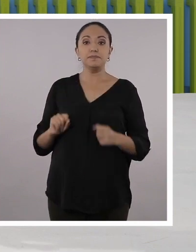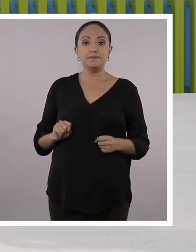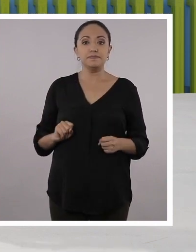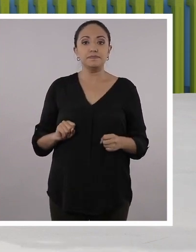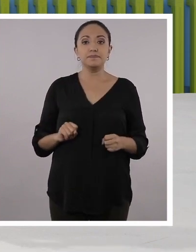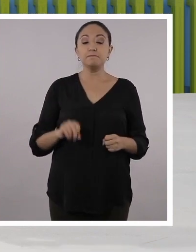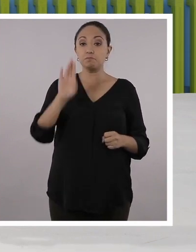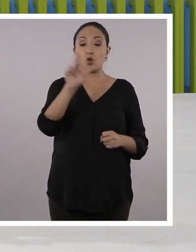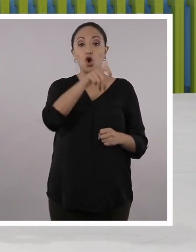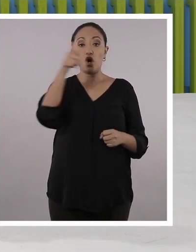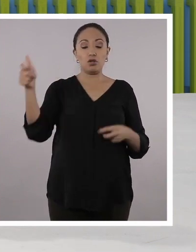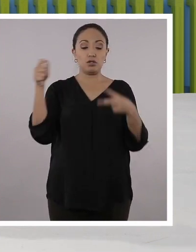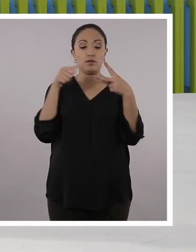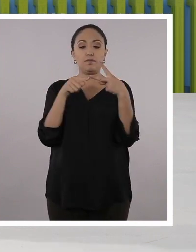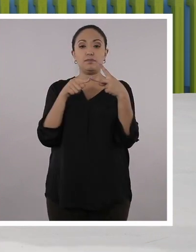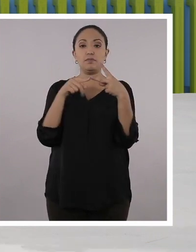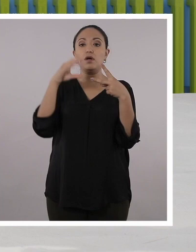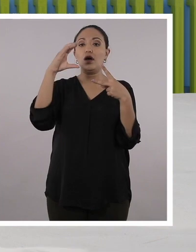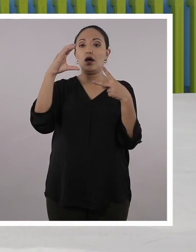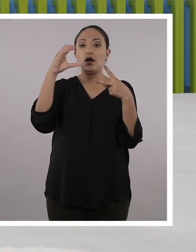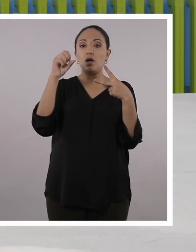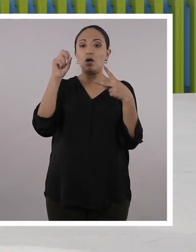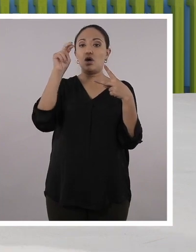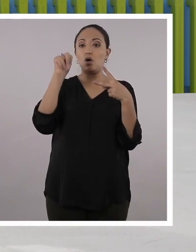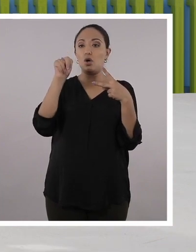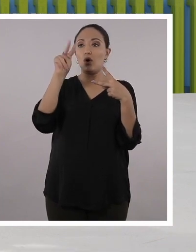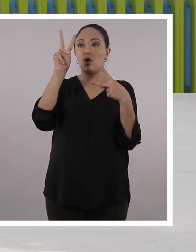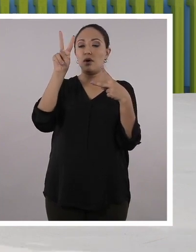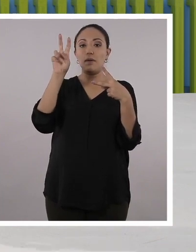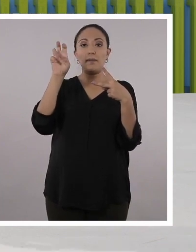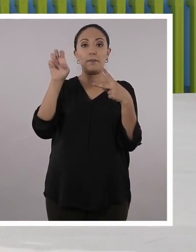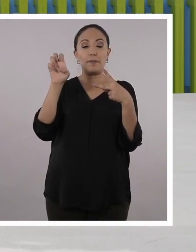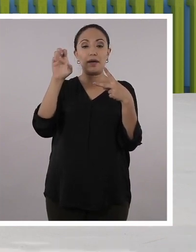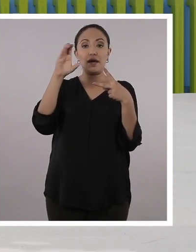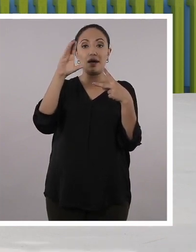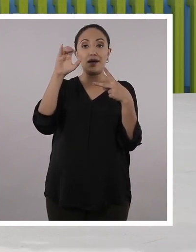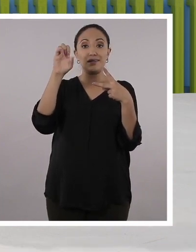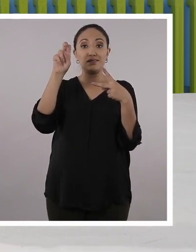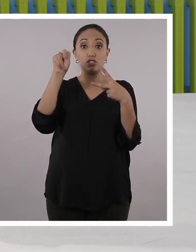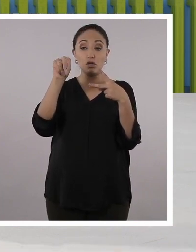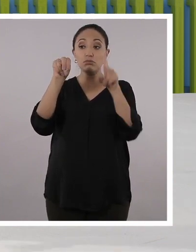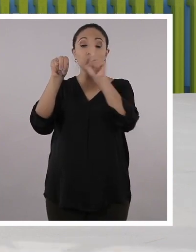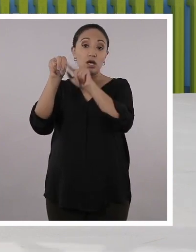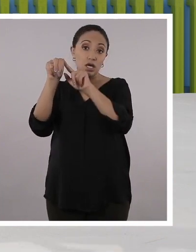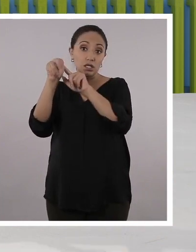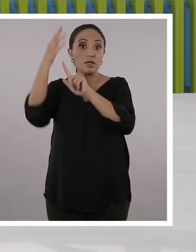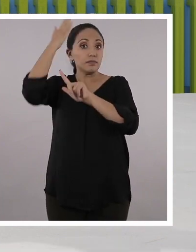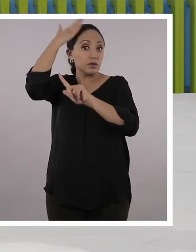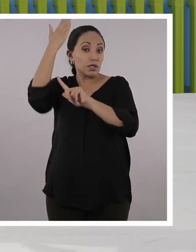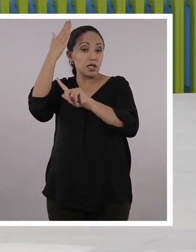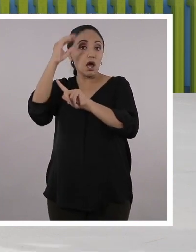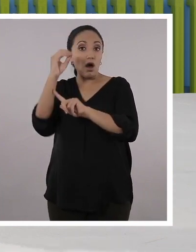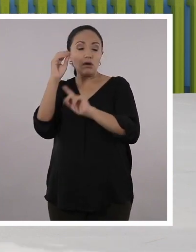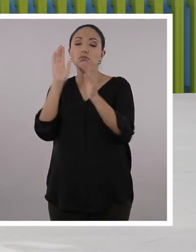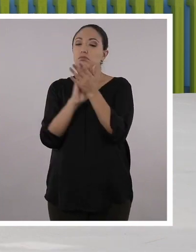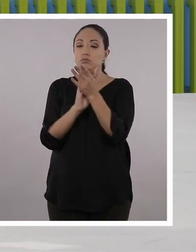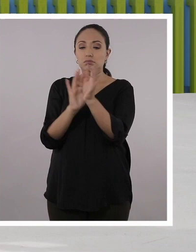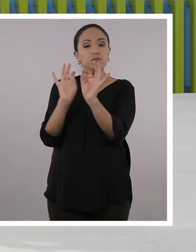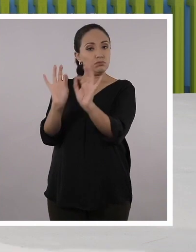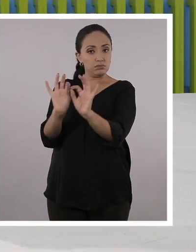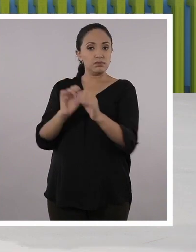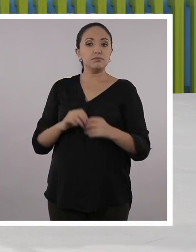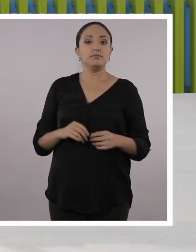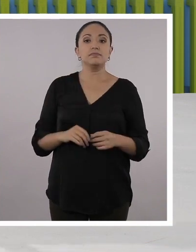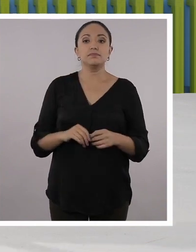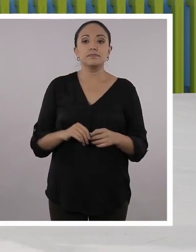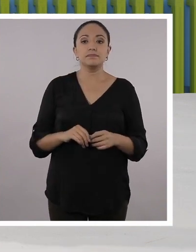Perfecto. Muy bien. Vamos con la siguiente. Convección. Termina en N. N. Y además, tilde en la